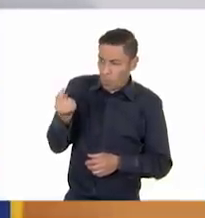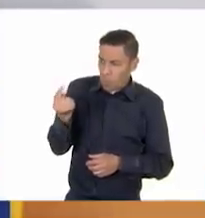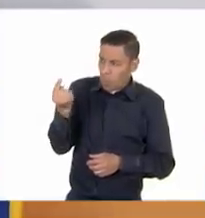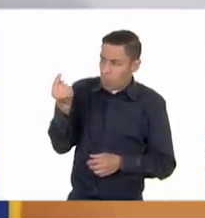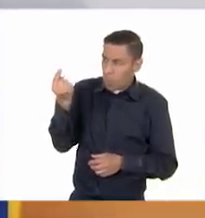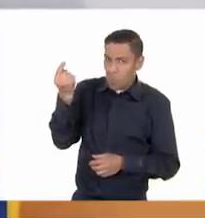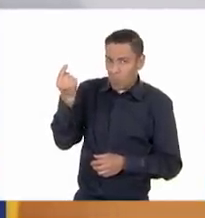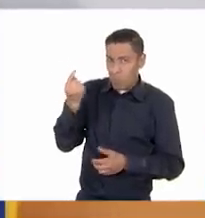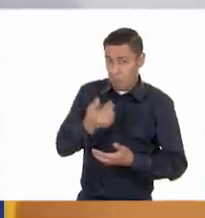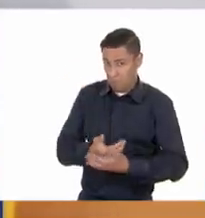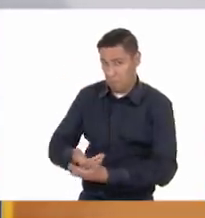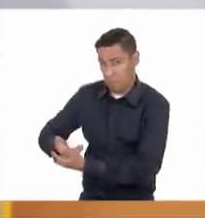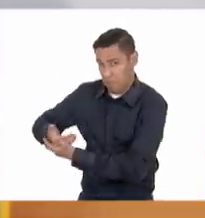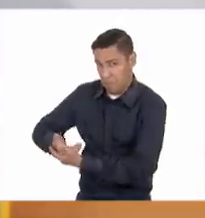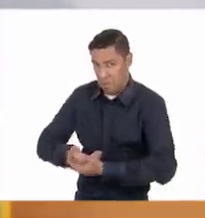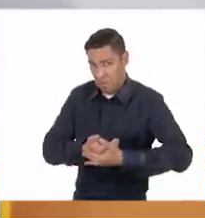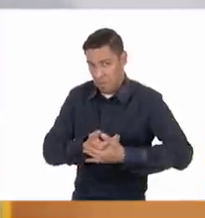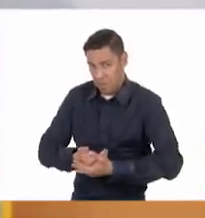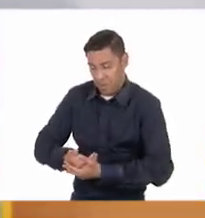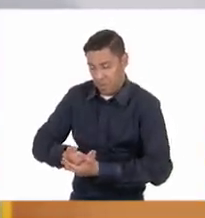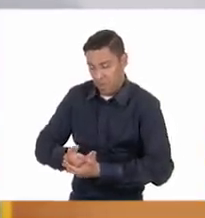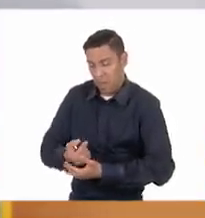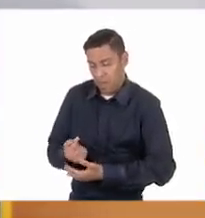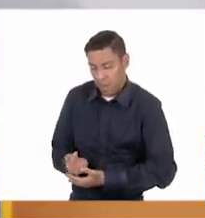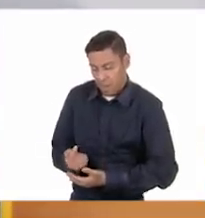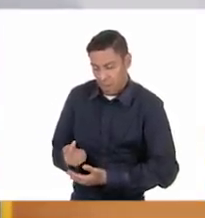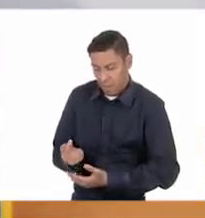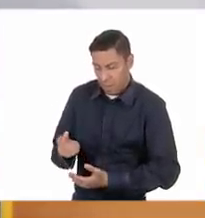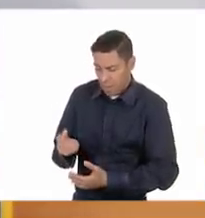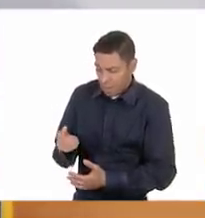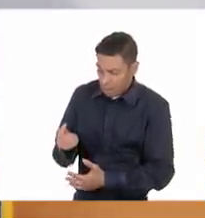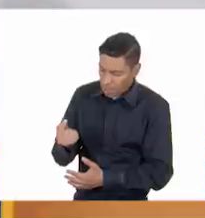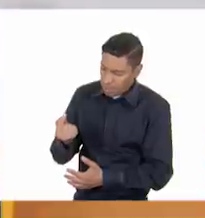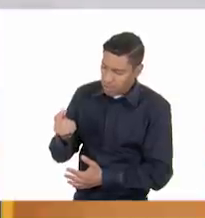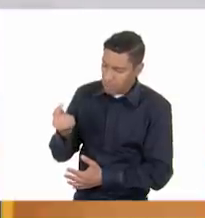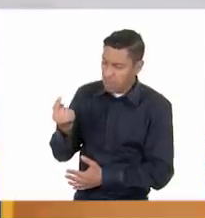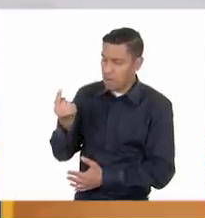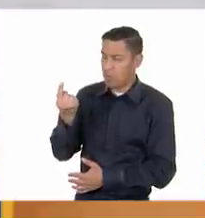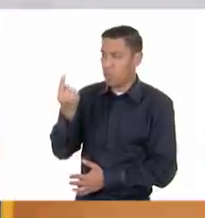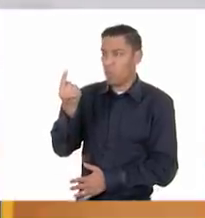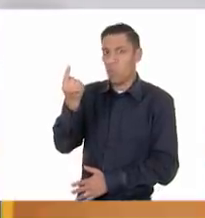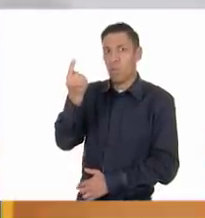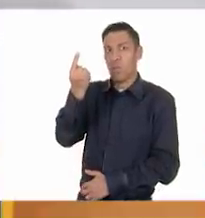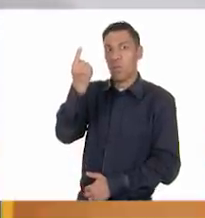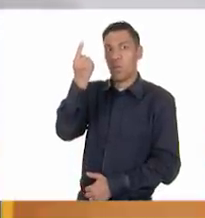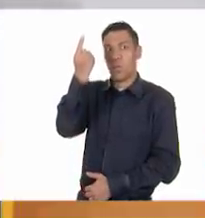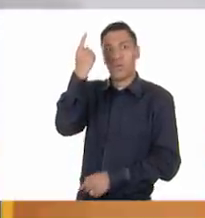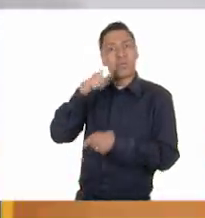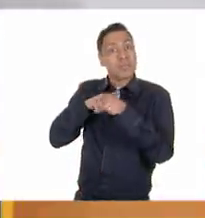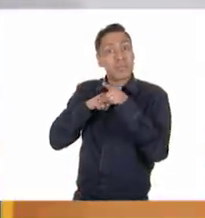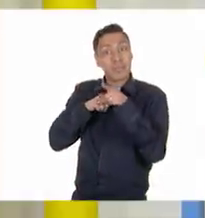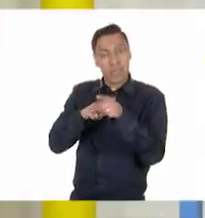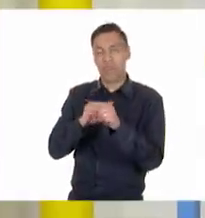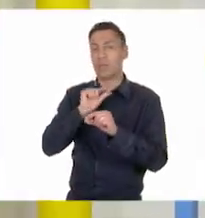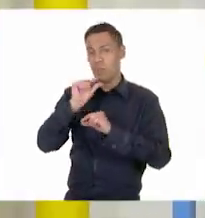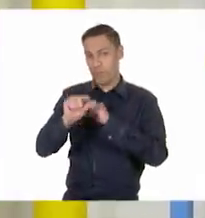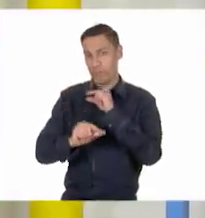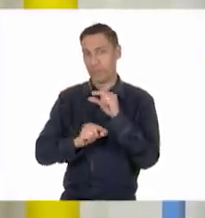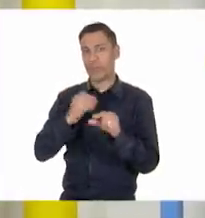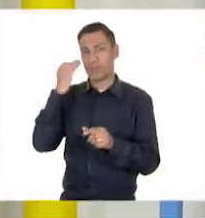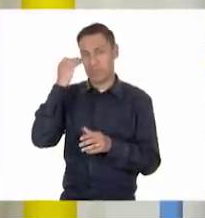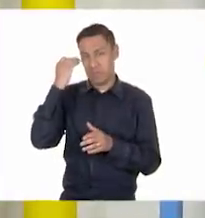somos recién nacidos hasta la edad adulta. Y algo muy importante es que no dejamos de aprender, ¿verdad, Oscar? Tienes toda la razón.